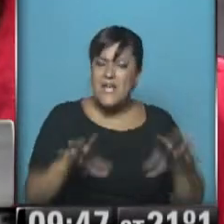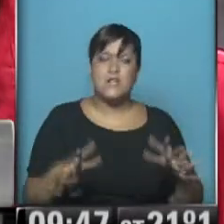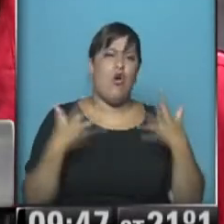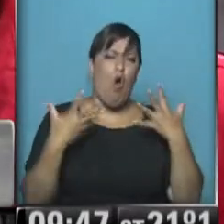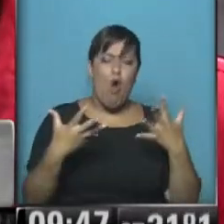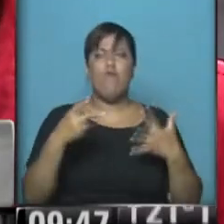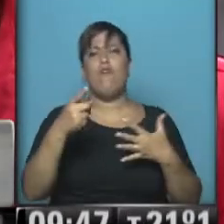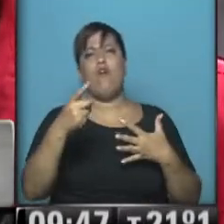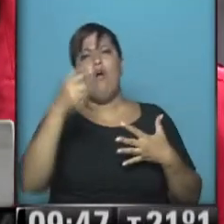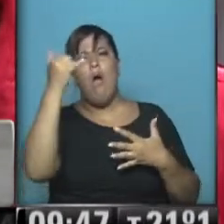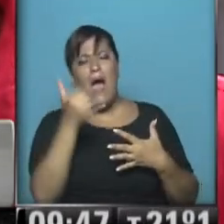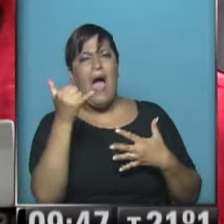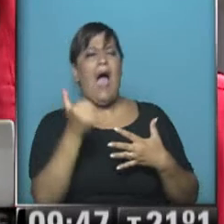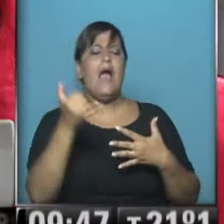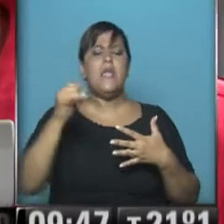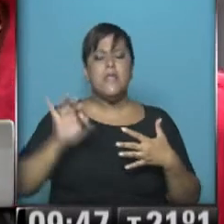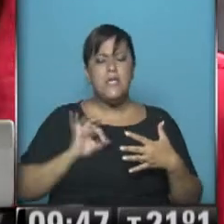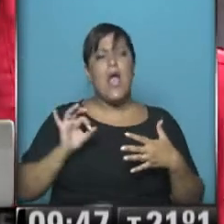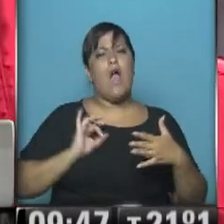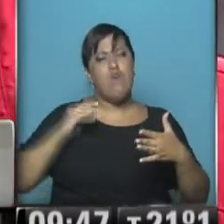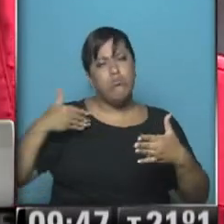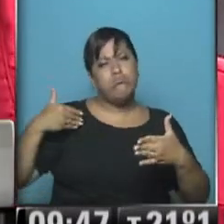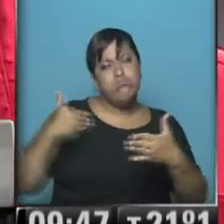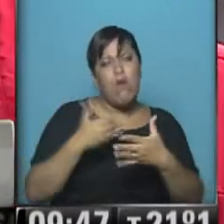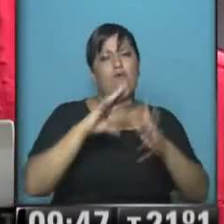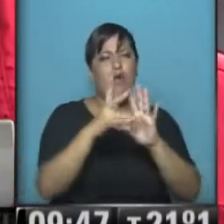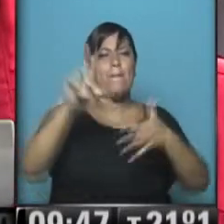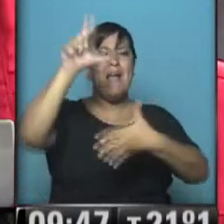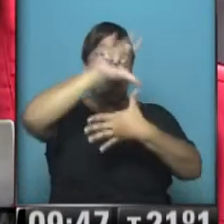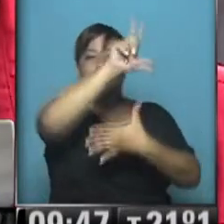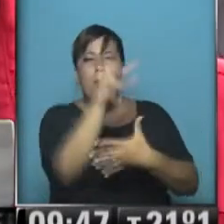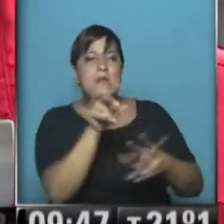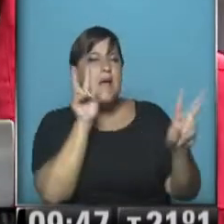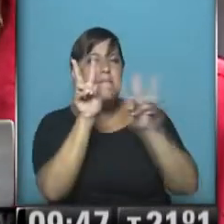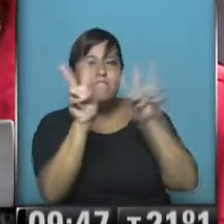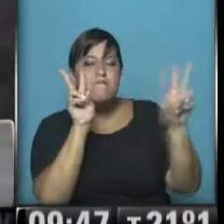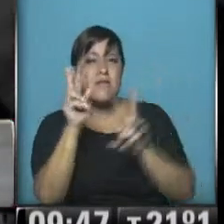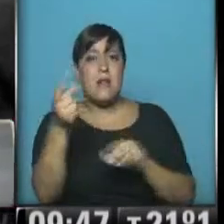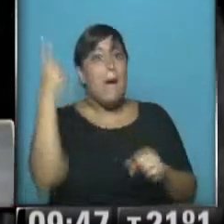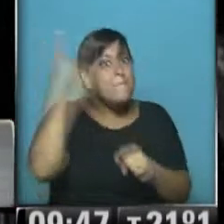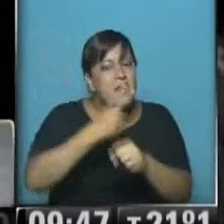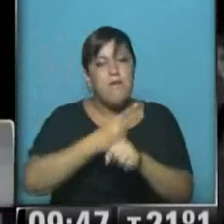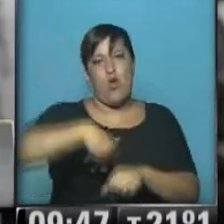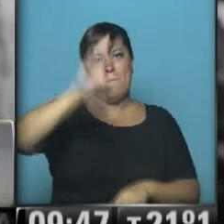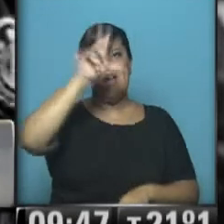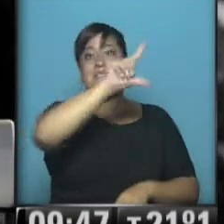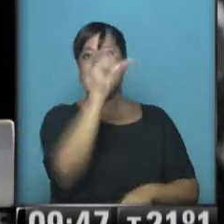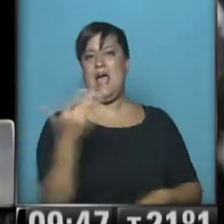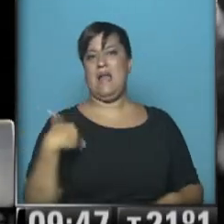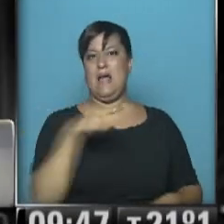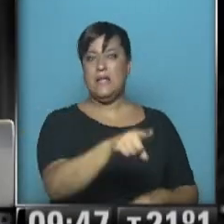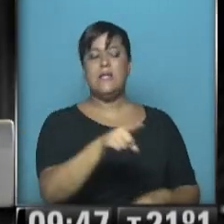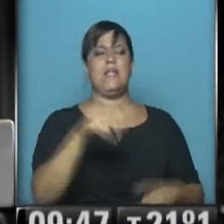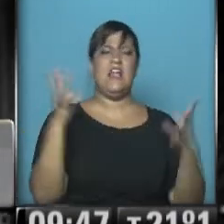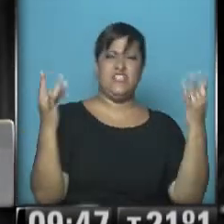con el pasar del tiempo y de esa mirada que tenemos sobre Latinoamérica, empezar a ver también primero nuestra Argentina. Y Caravana pasa por la